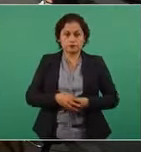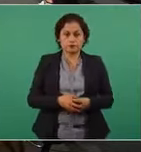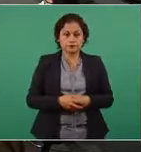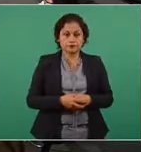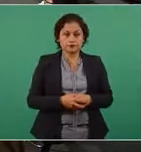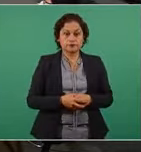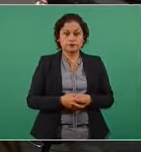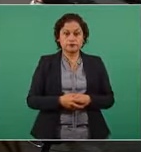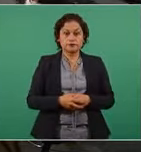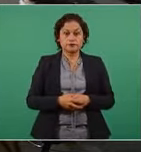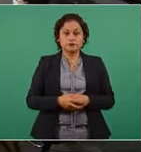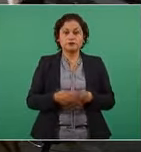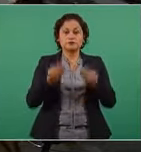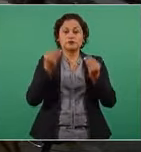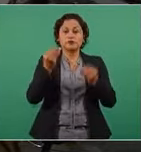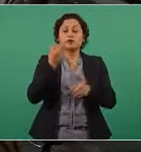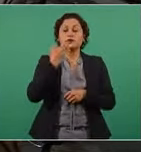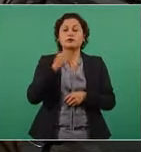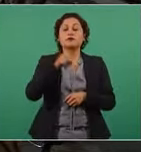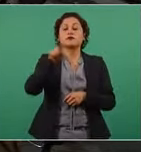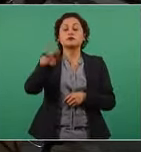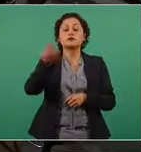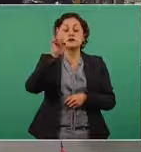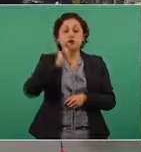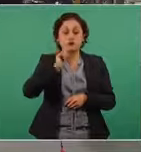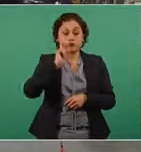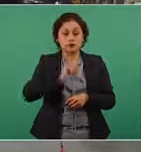muy bien la compañera